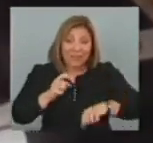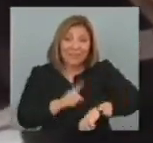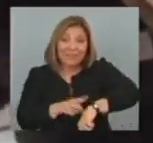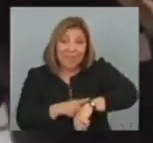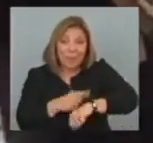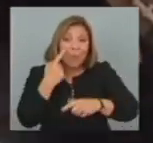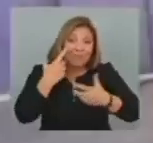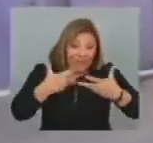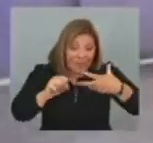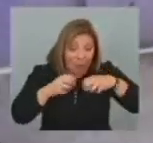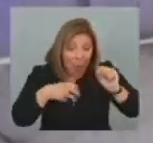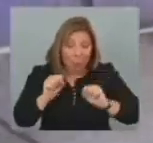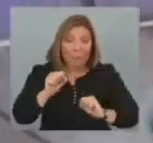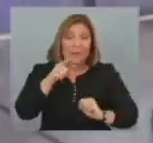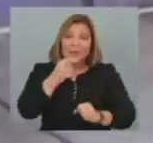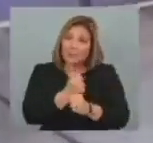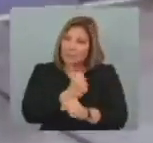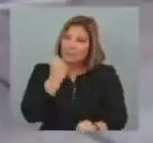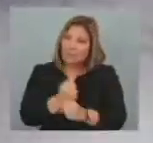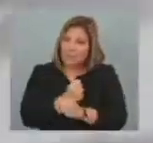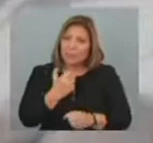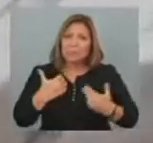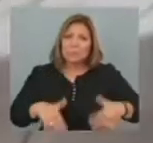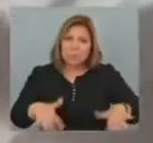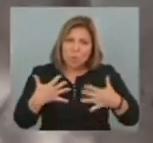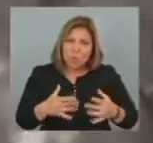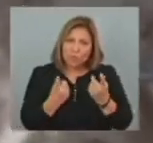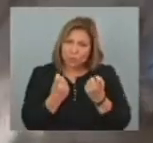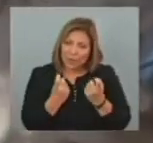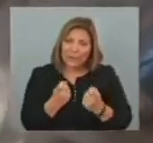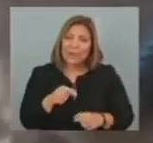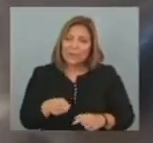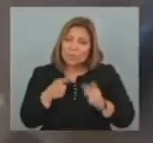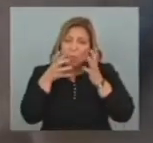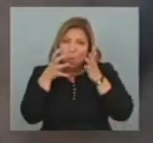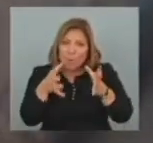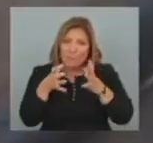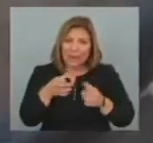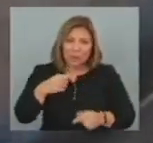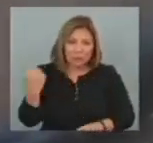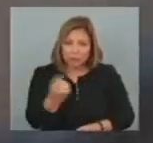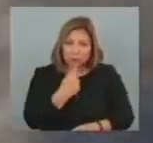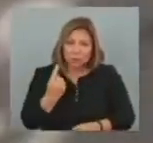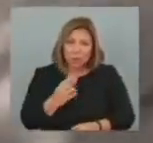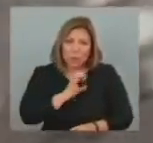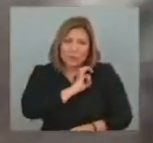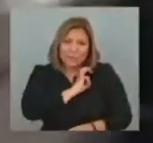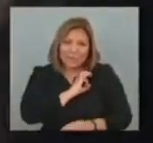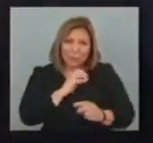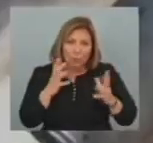descubrimientos Están trabajando muy duro bajo circunstancias muy, muy peligrosas Dijo Ban en una rueda de prensa